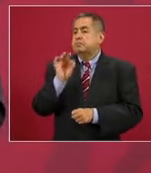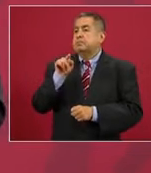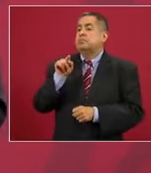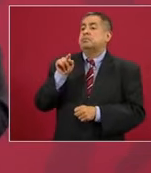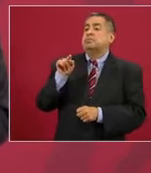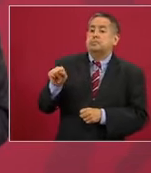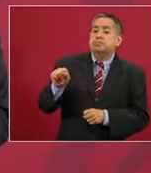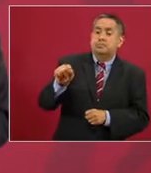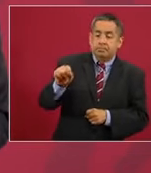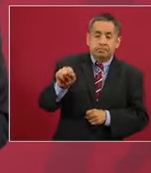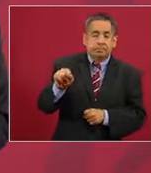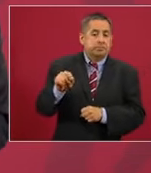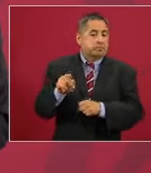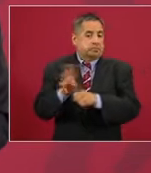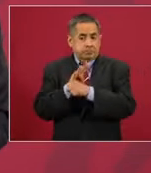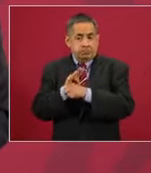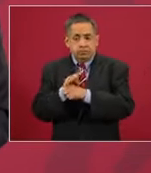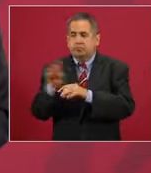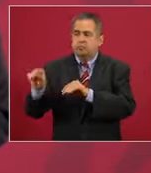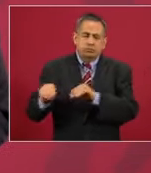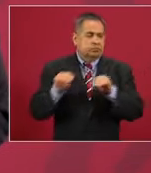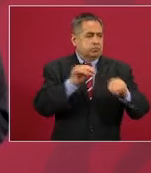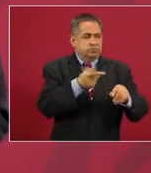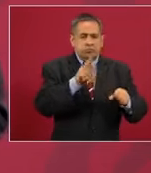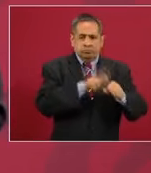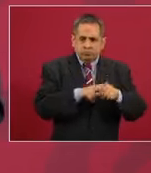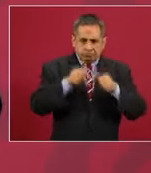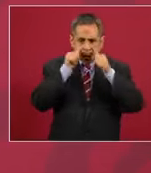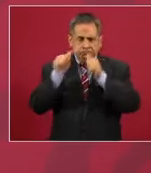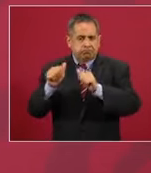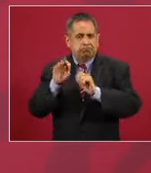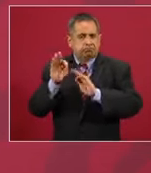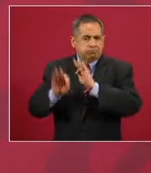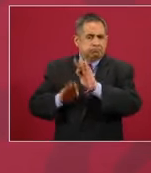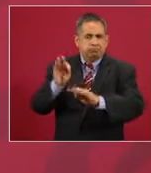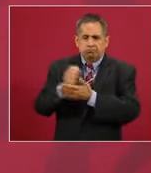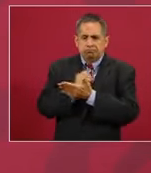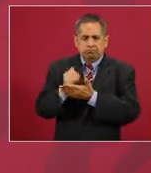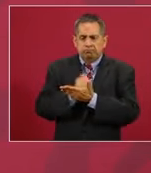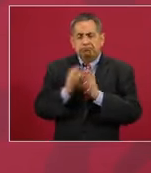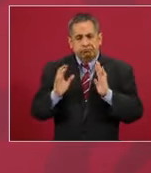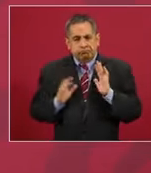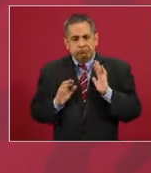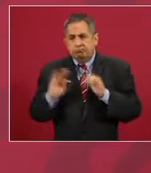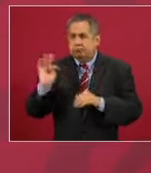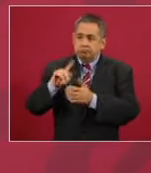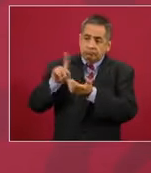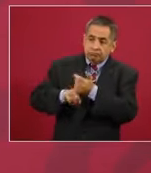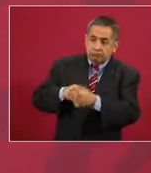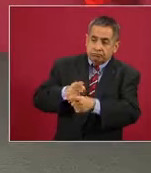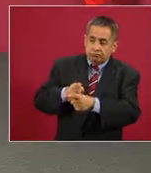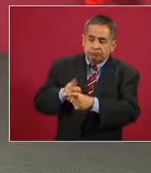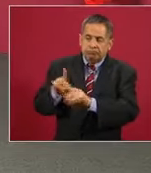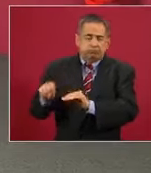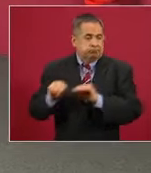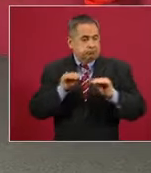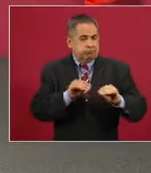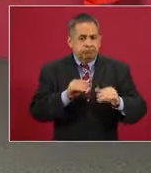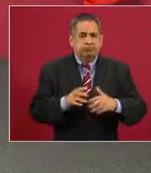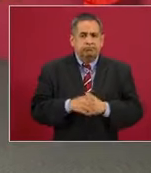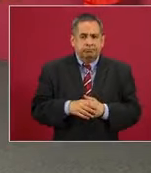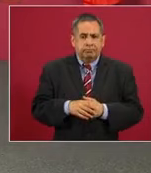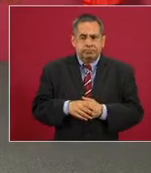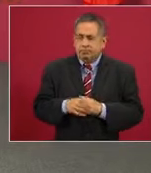enfermos, a quienes puedan estar contagiados y